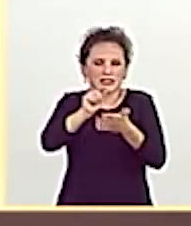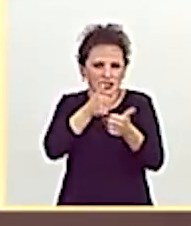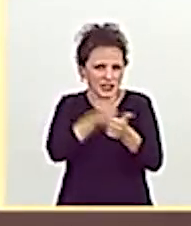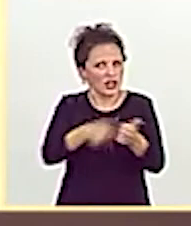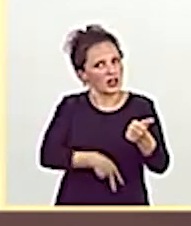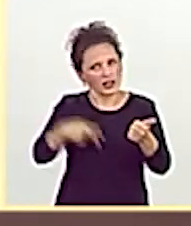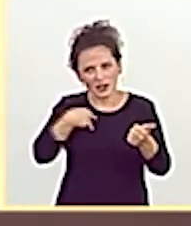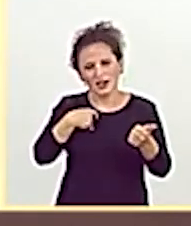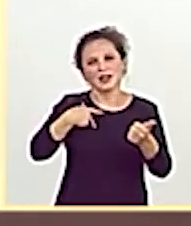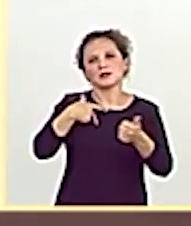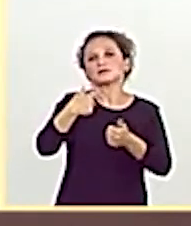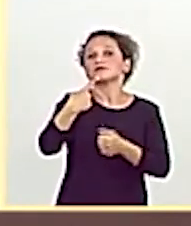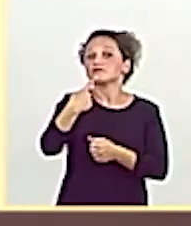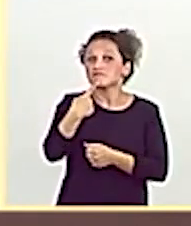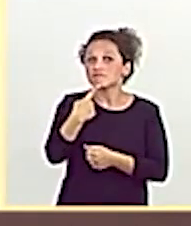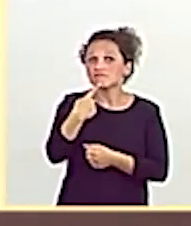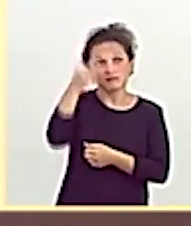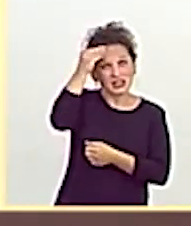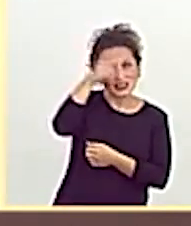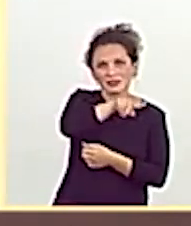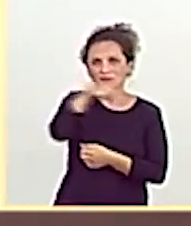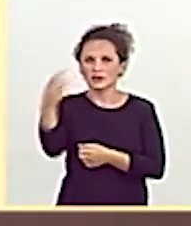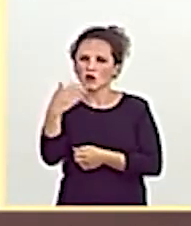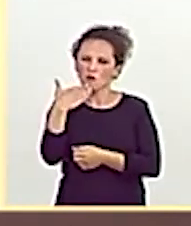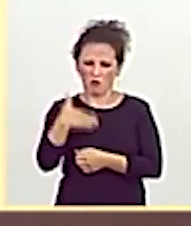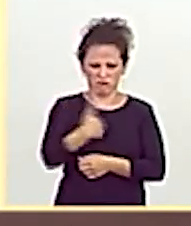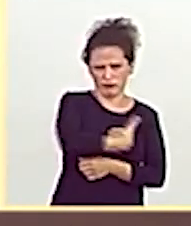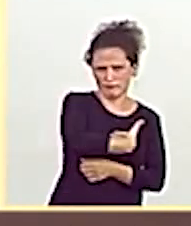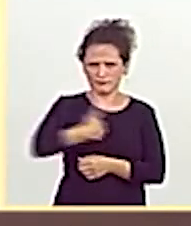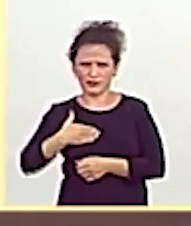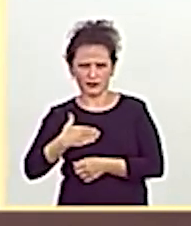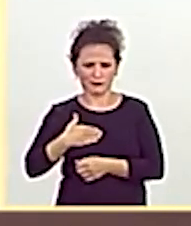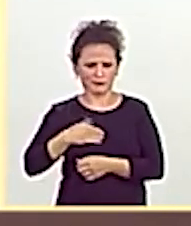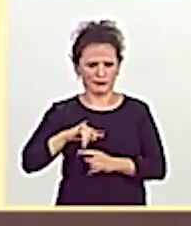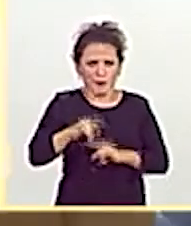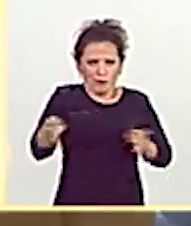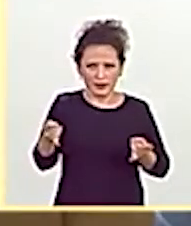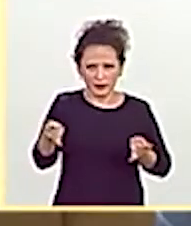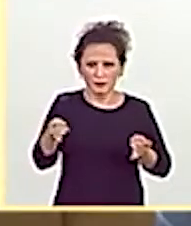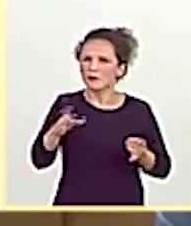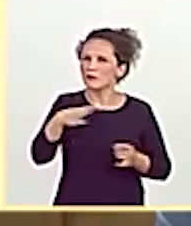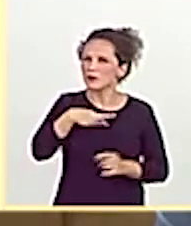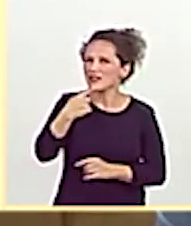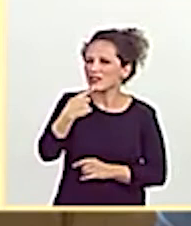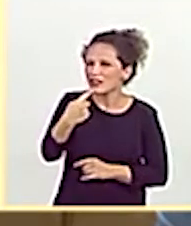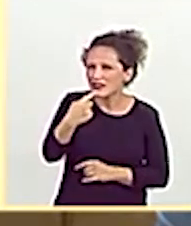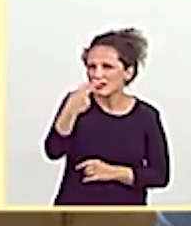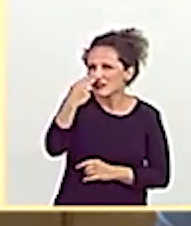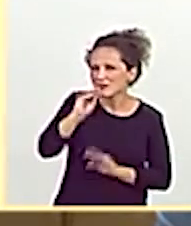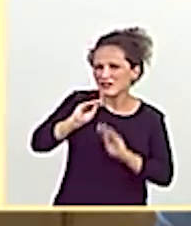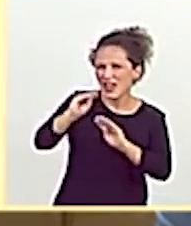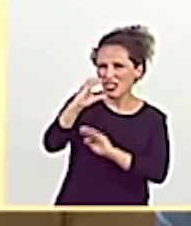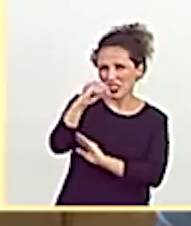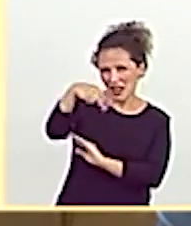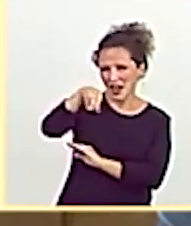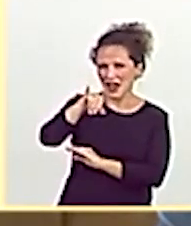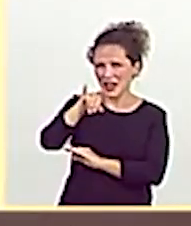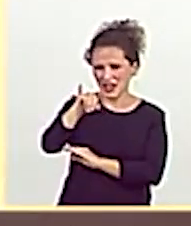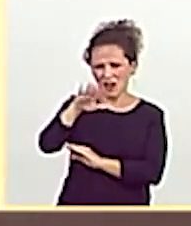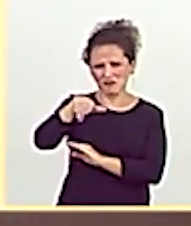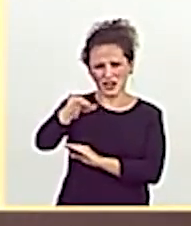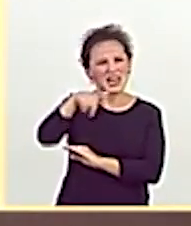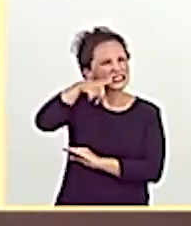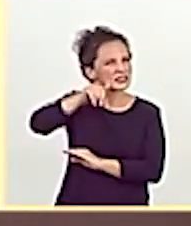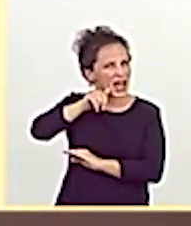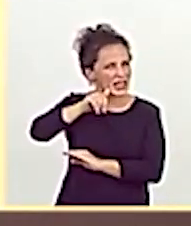el otro. Doble personalidad. ¿Puede decirnos qué intereses tiene usted en el CNI que obligó al señor Sánchez